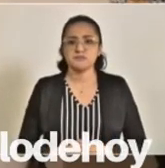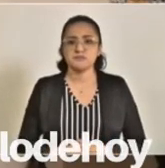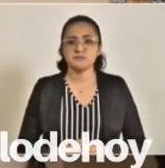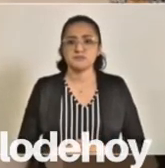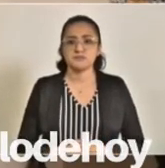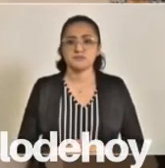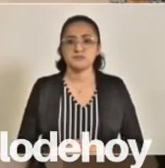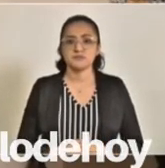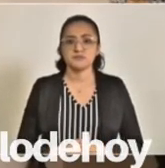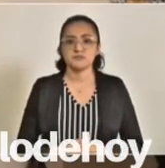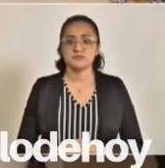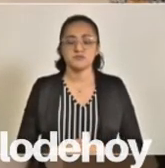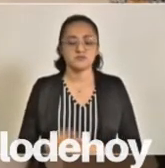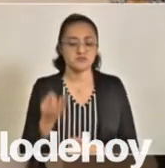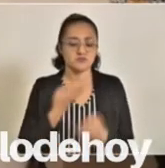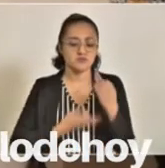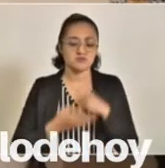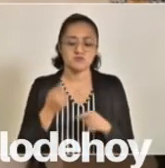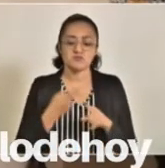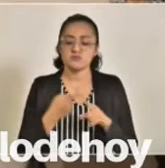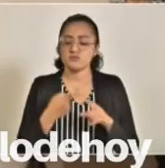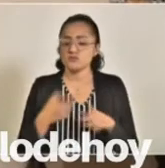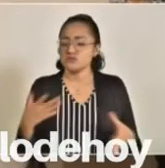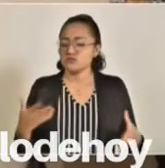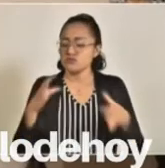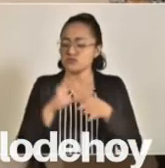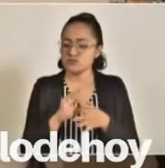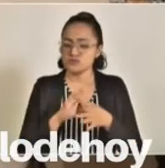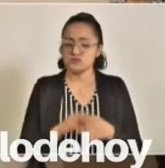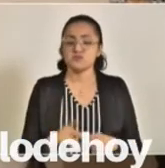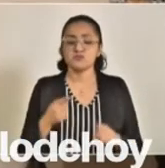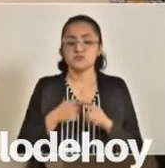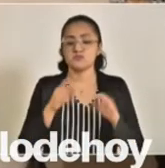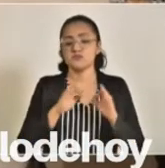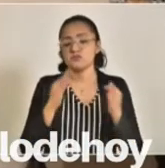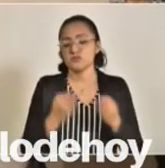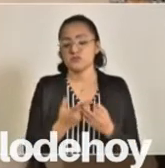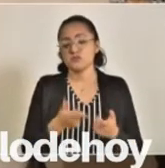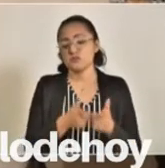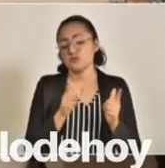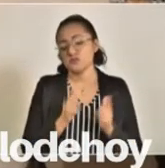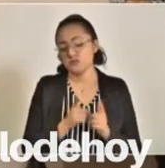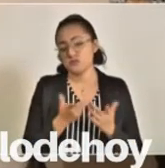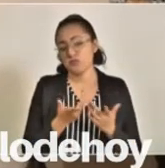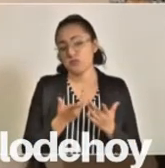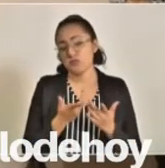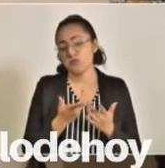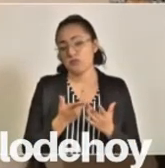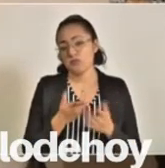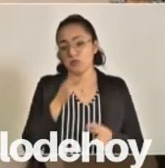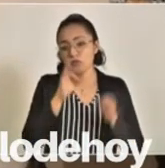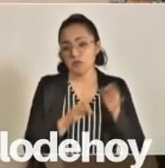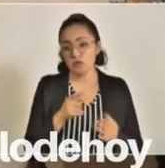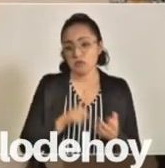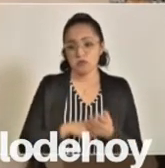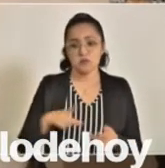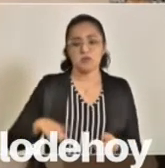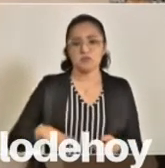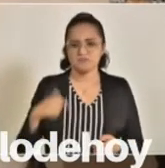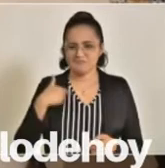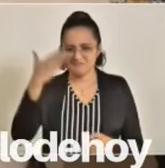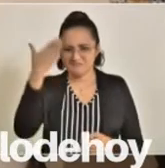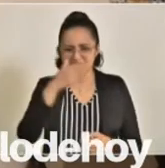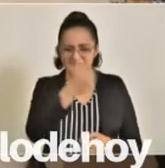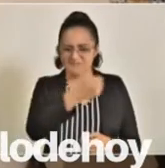Todos los que formaban los equipos jurídicos del gobierno, sabemos sus nombres,